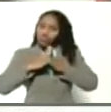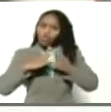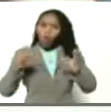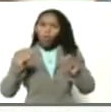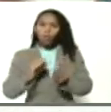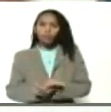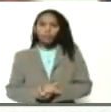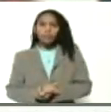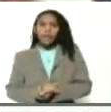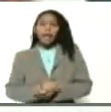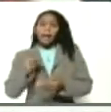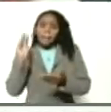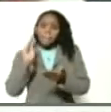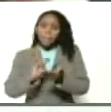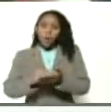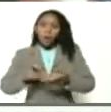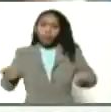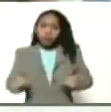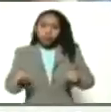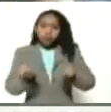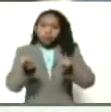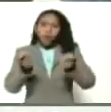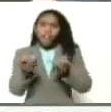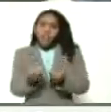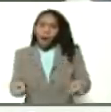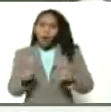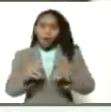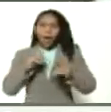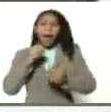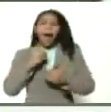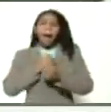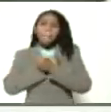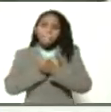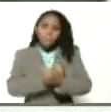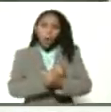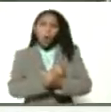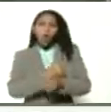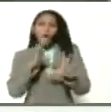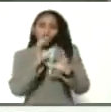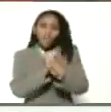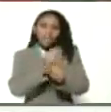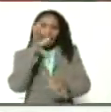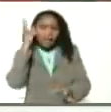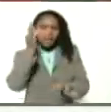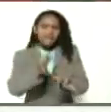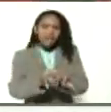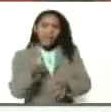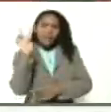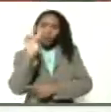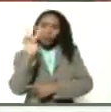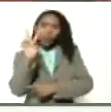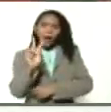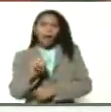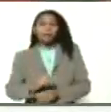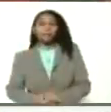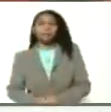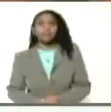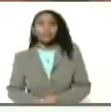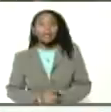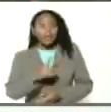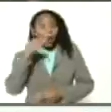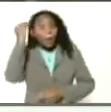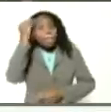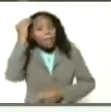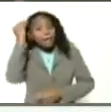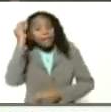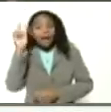siembra valores. Que siembra amor. Que siembra confianza y fe en Venezuela. De los que creen en